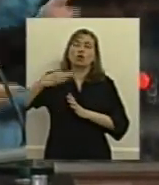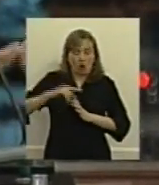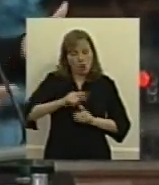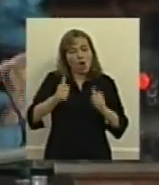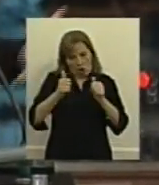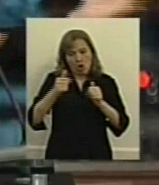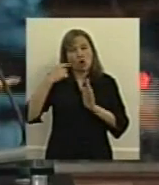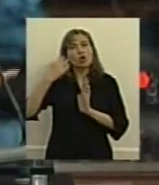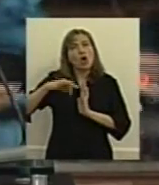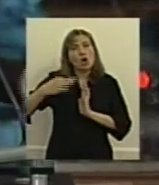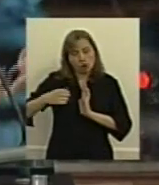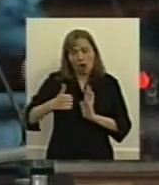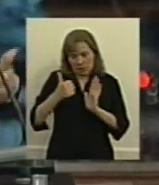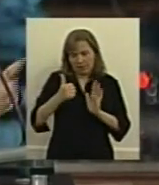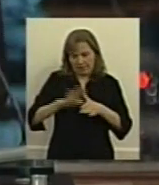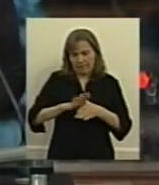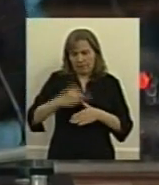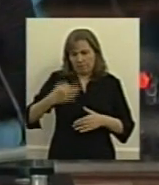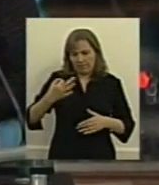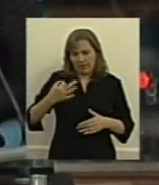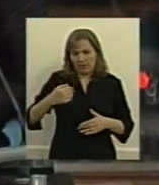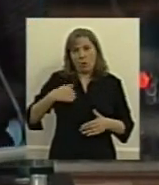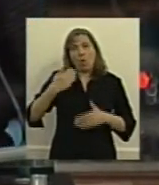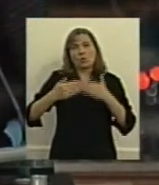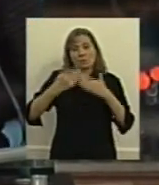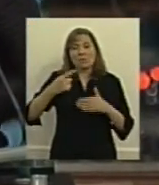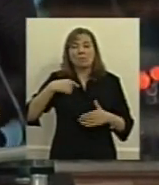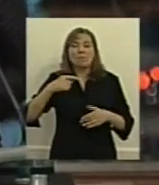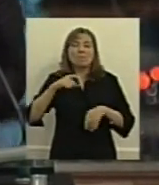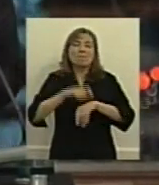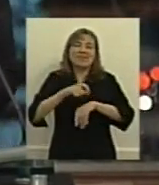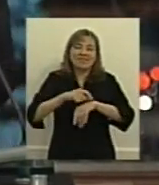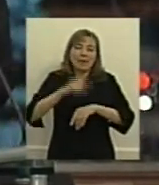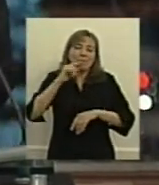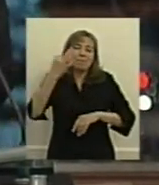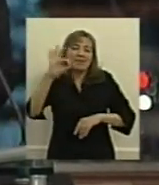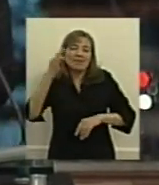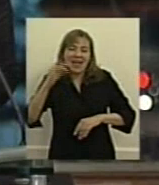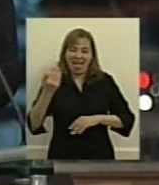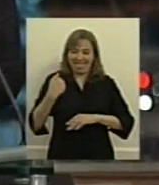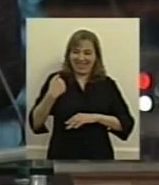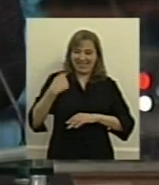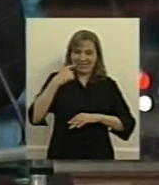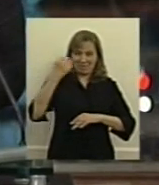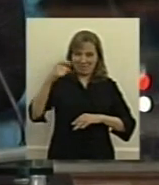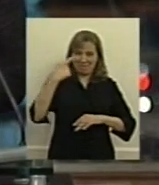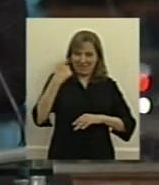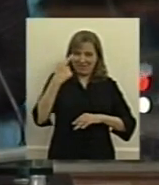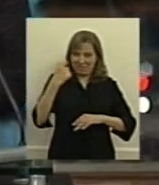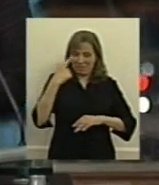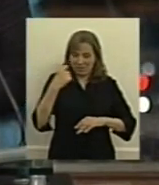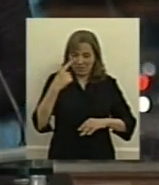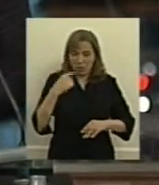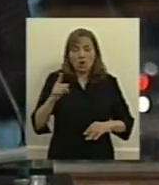que además ayudan a la persona y también ayudan en una medicina preventiva estamos hablando de el drama